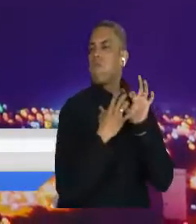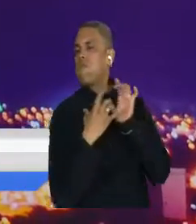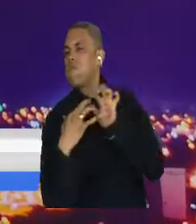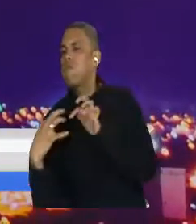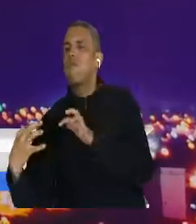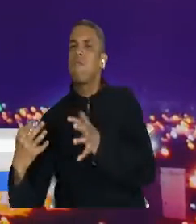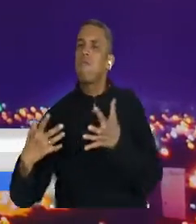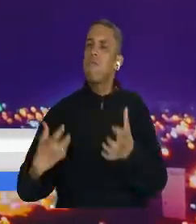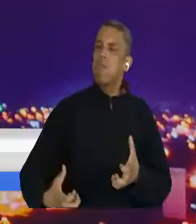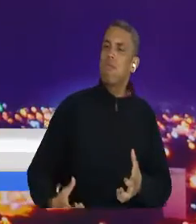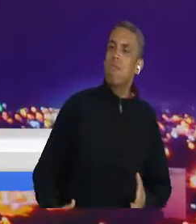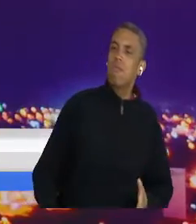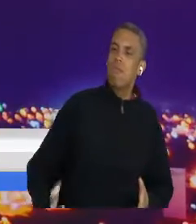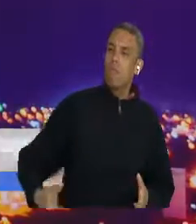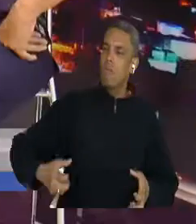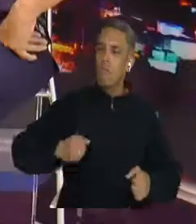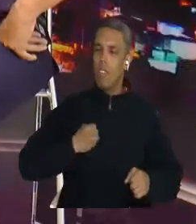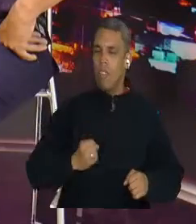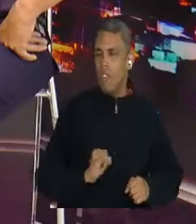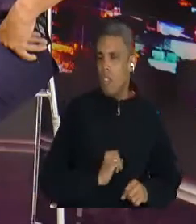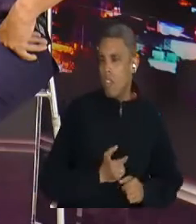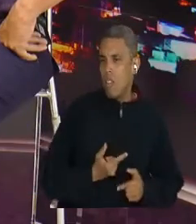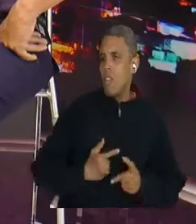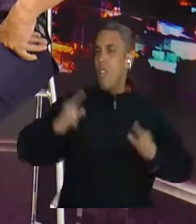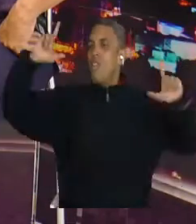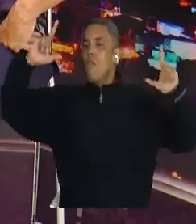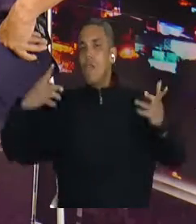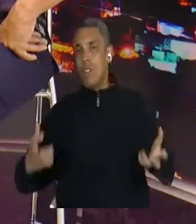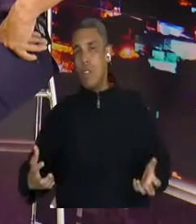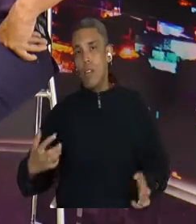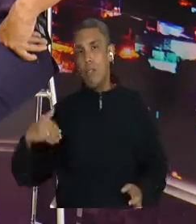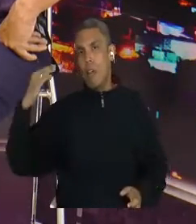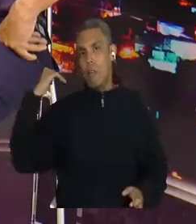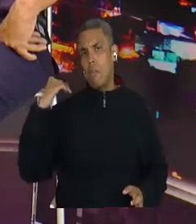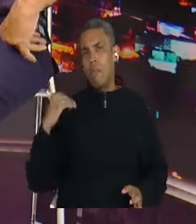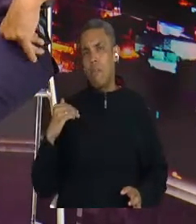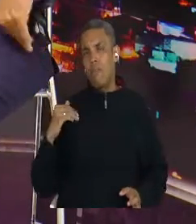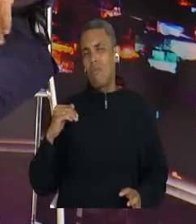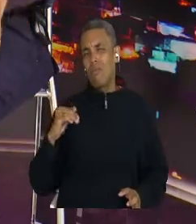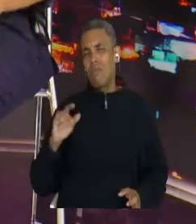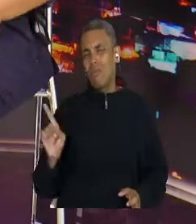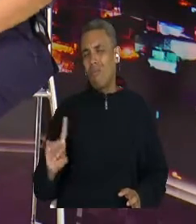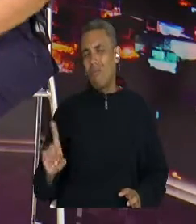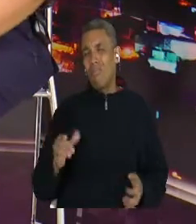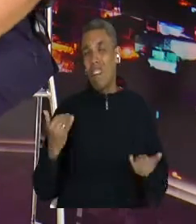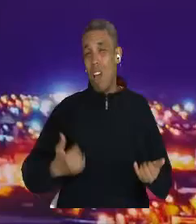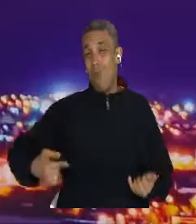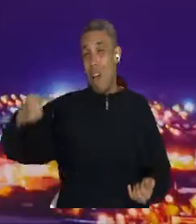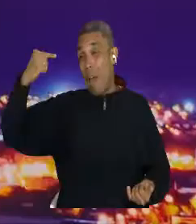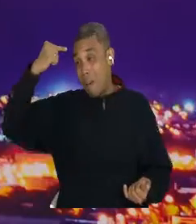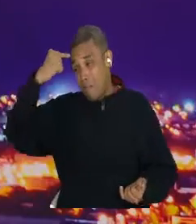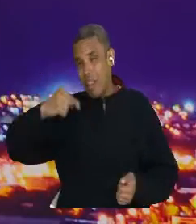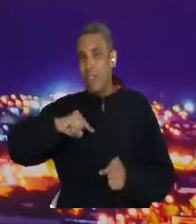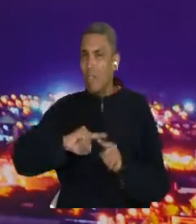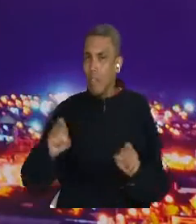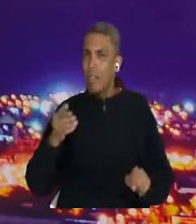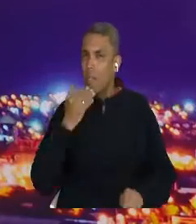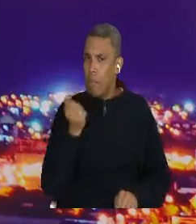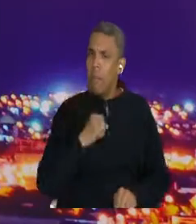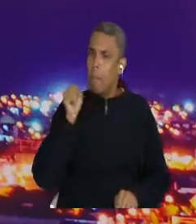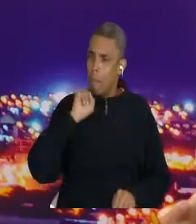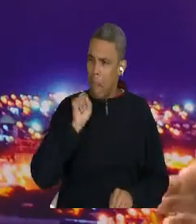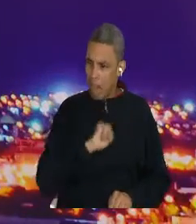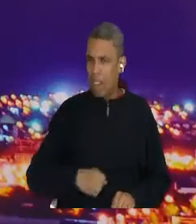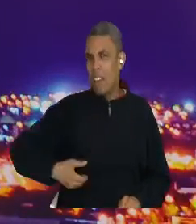y poder aprovechar y potencializar nuevas oportunidades económicas como Barranca Bermeja. Muy bien,